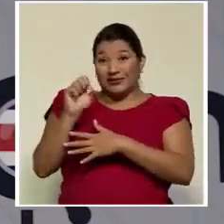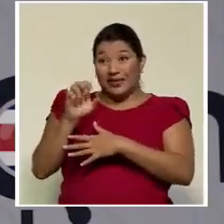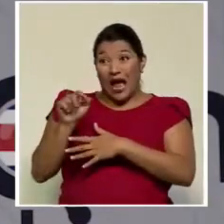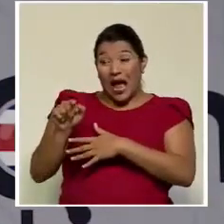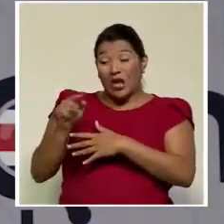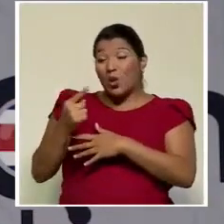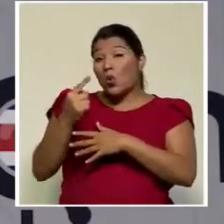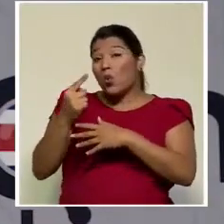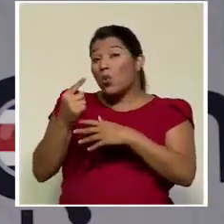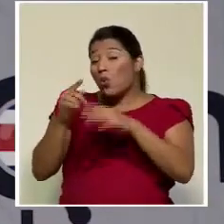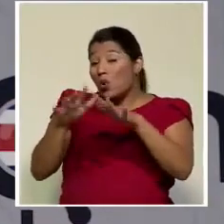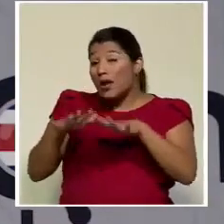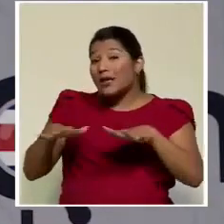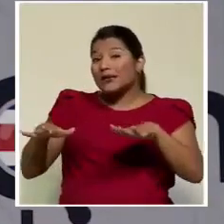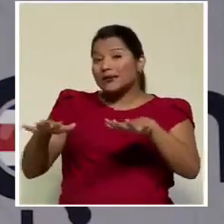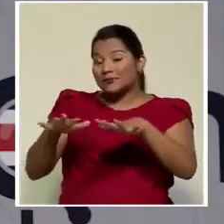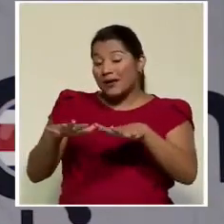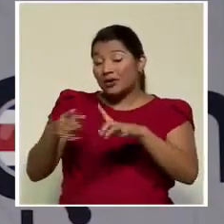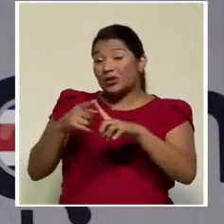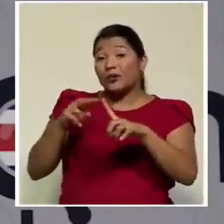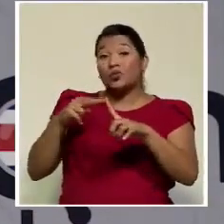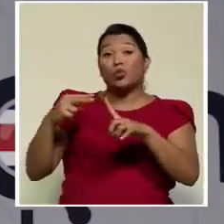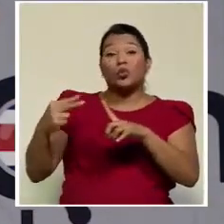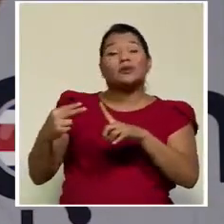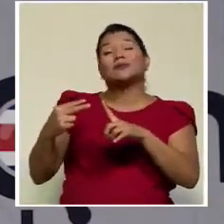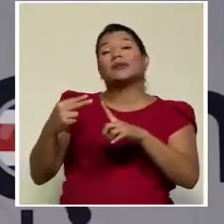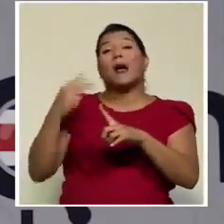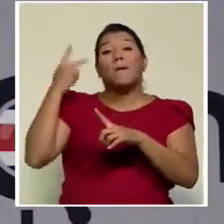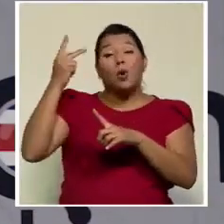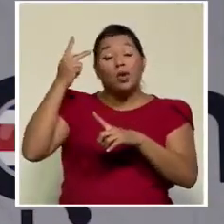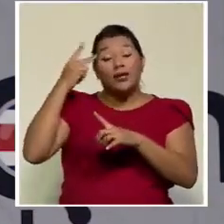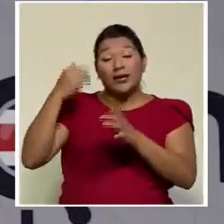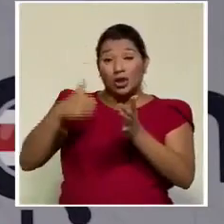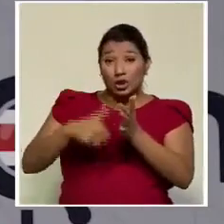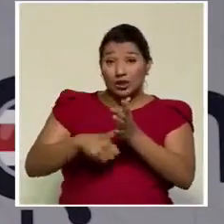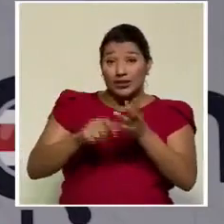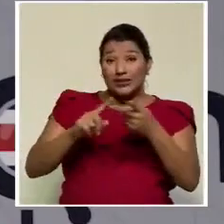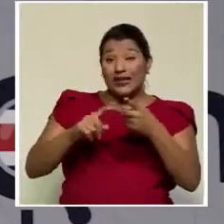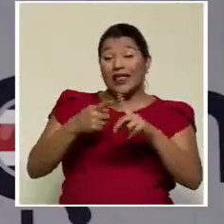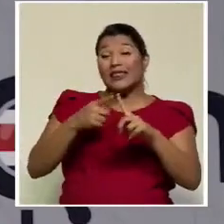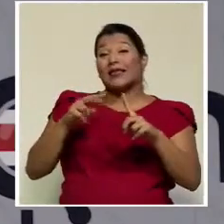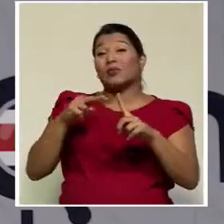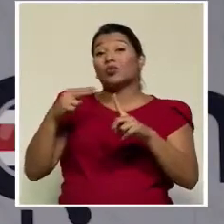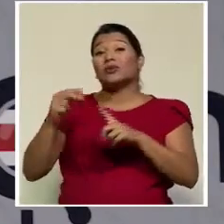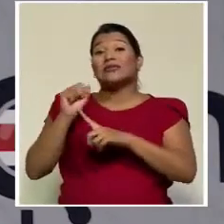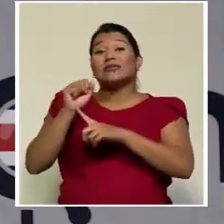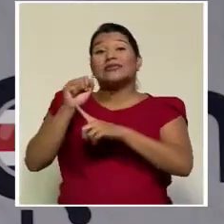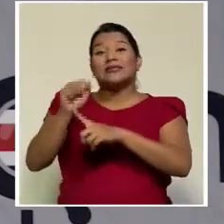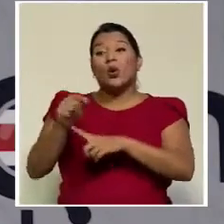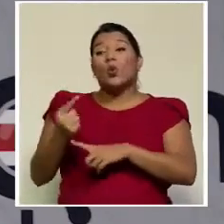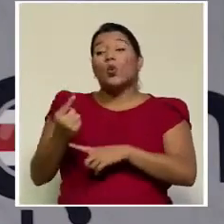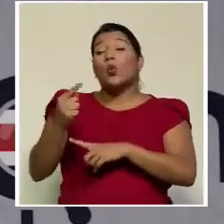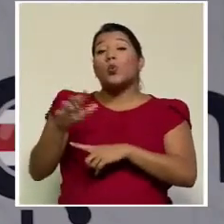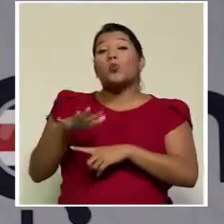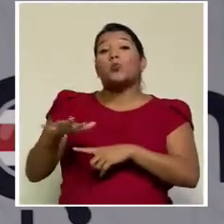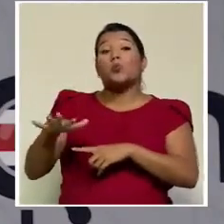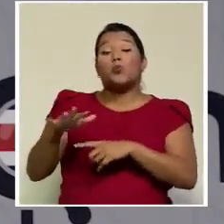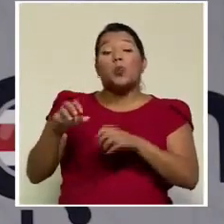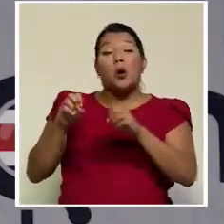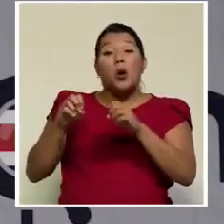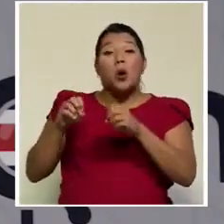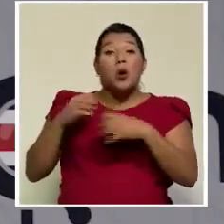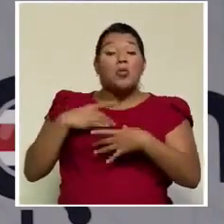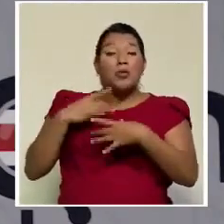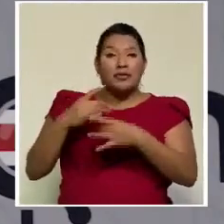espacio en el que desde el punto de vista político-electoral y desde el punto de vista sindical era un espacio, digamos, de interés,